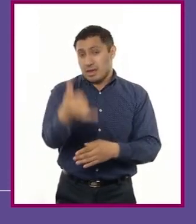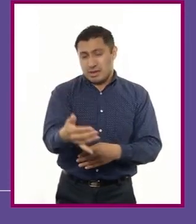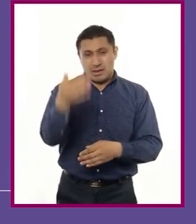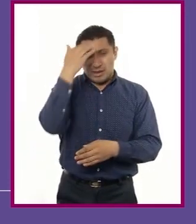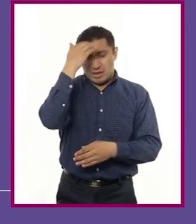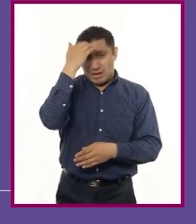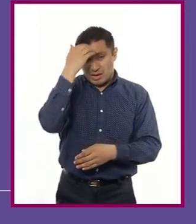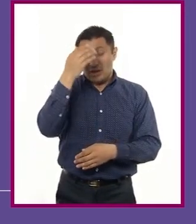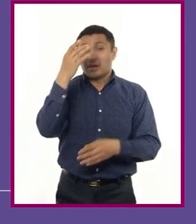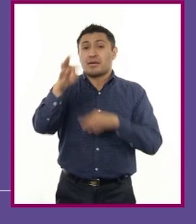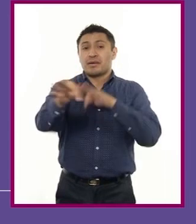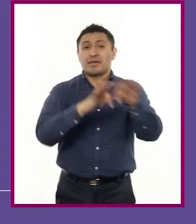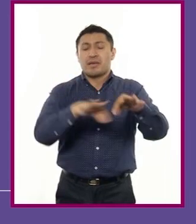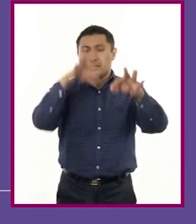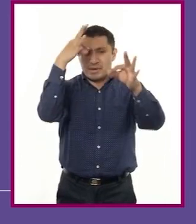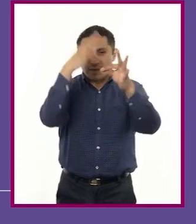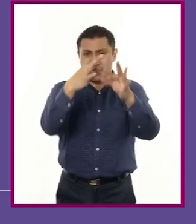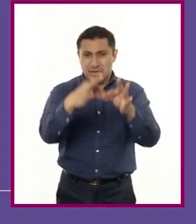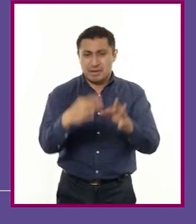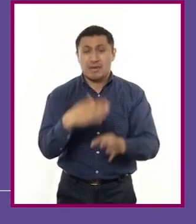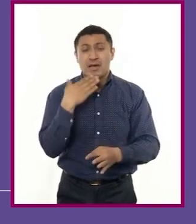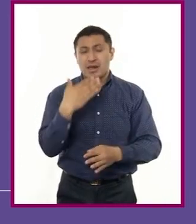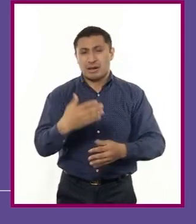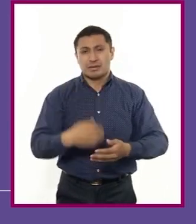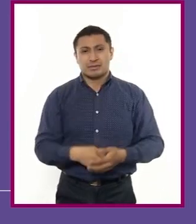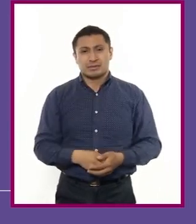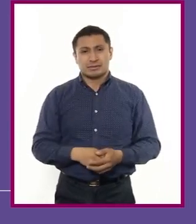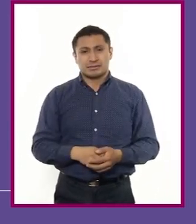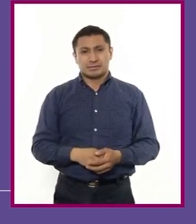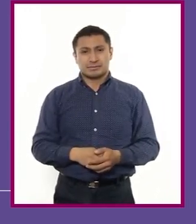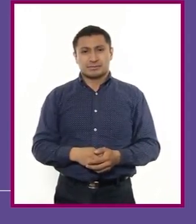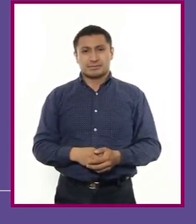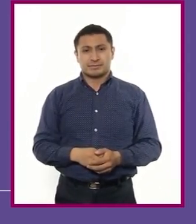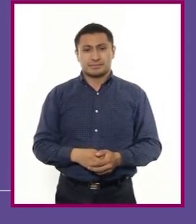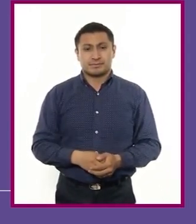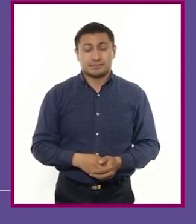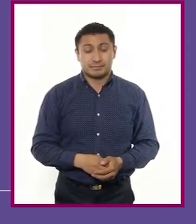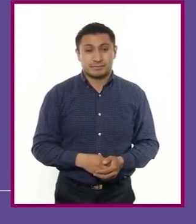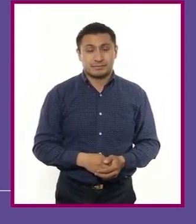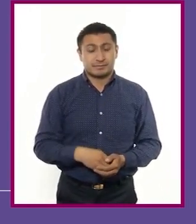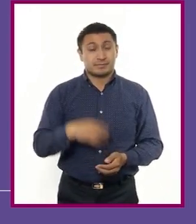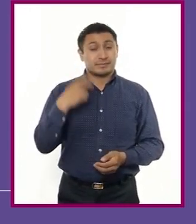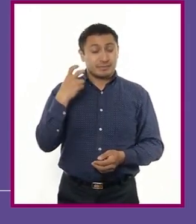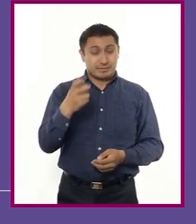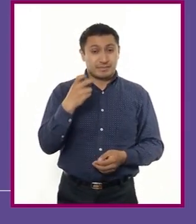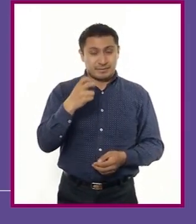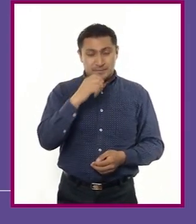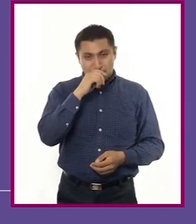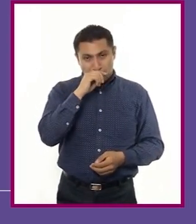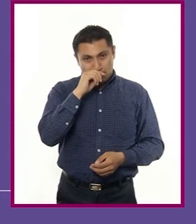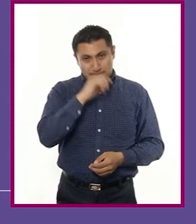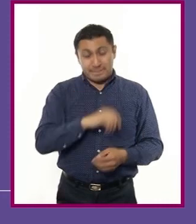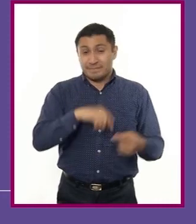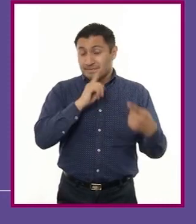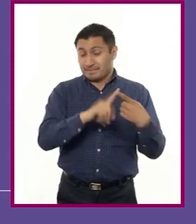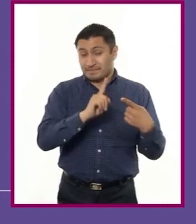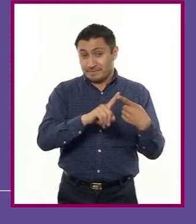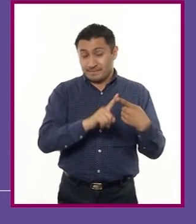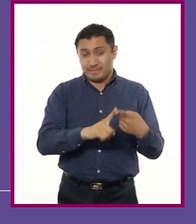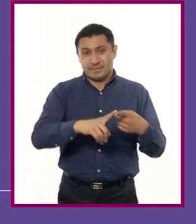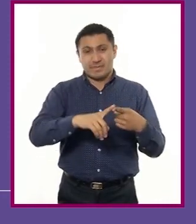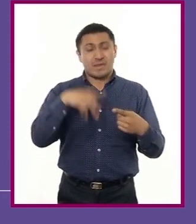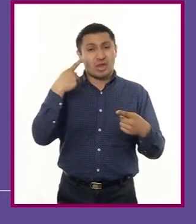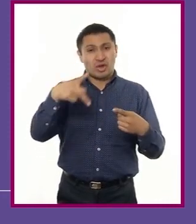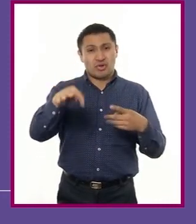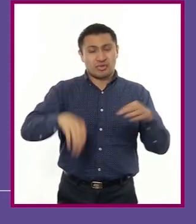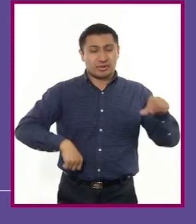permitan realizar adecuadamente sus funciones. Con base en lo anterior, 1. Cumplen sus